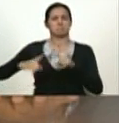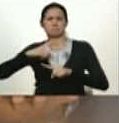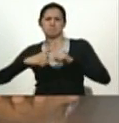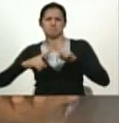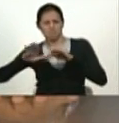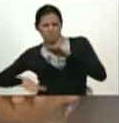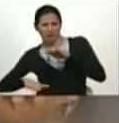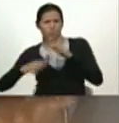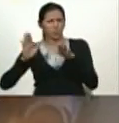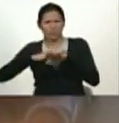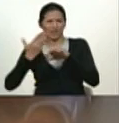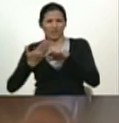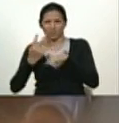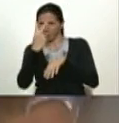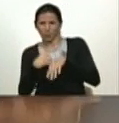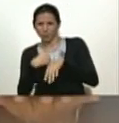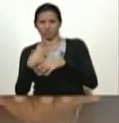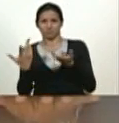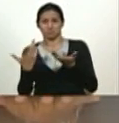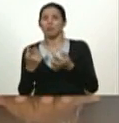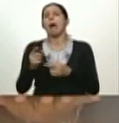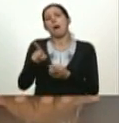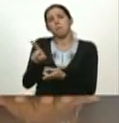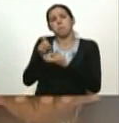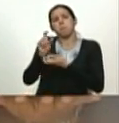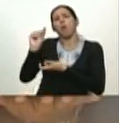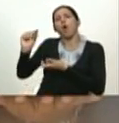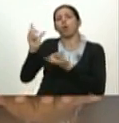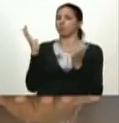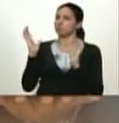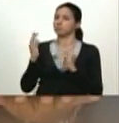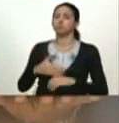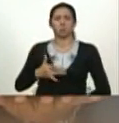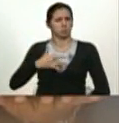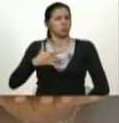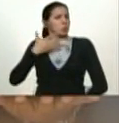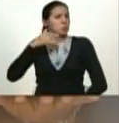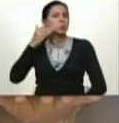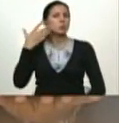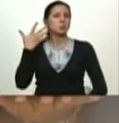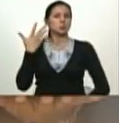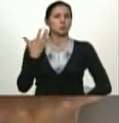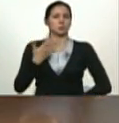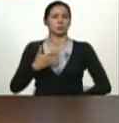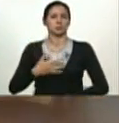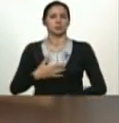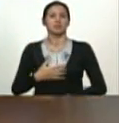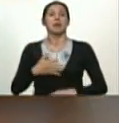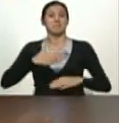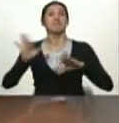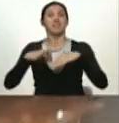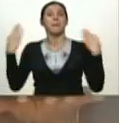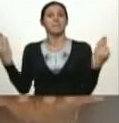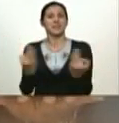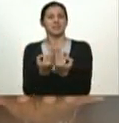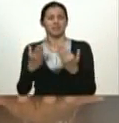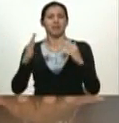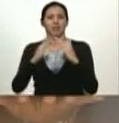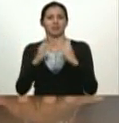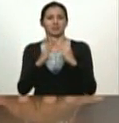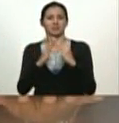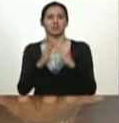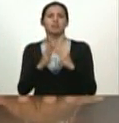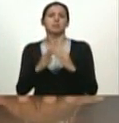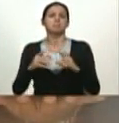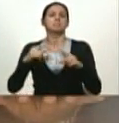baja? Será de bajos ingresos. Me siento orgulloso de ser un hogar de la clase media caraqueña. Pero